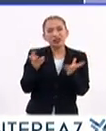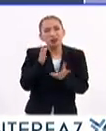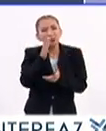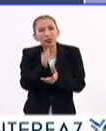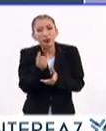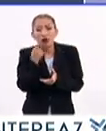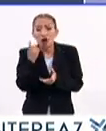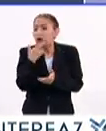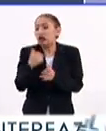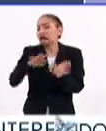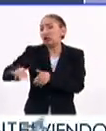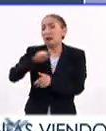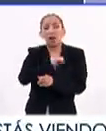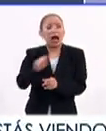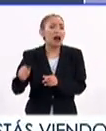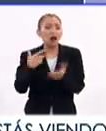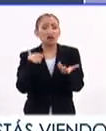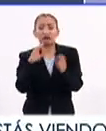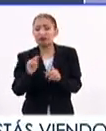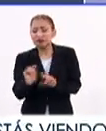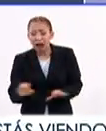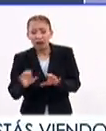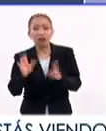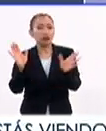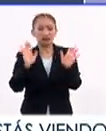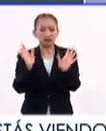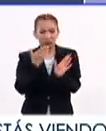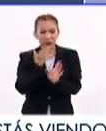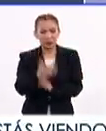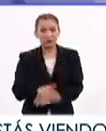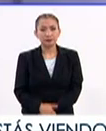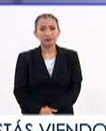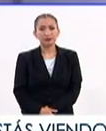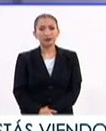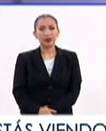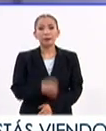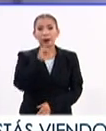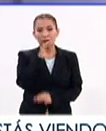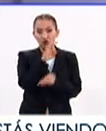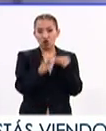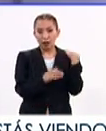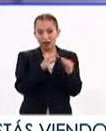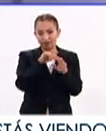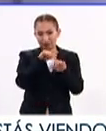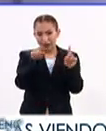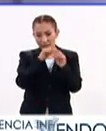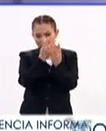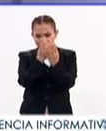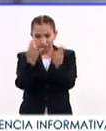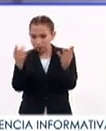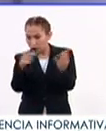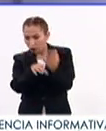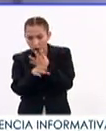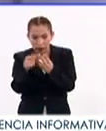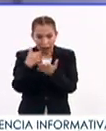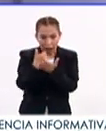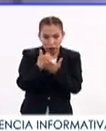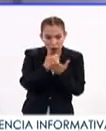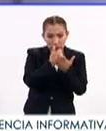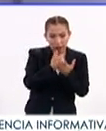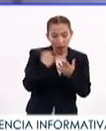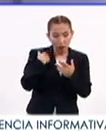no podemos decir que no sirve, que es mala. No, al contrario, es muy bueno. Y es que también todas estas nuevas posibilidades van cambiando